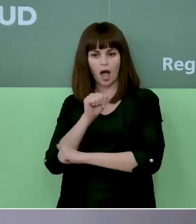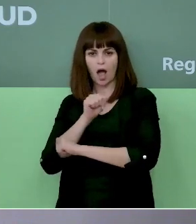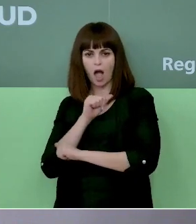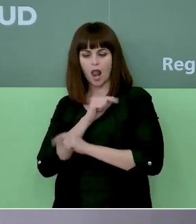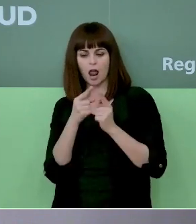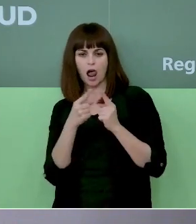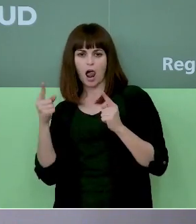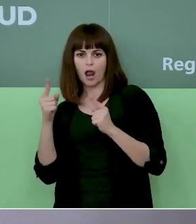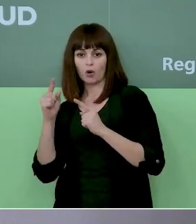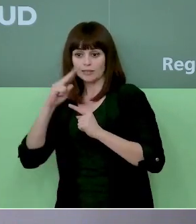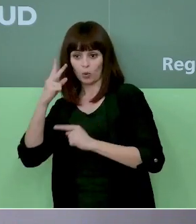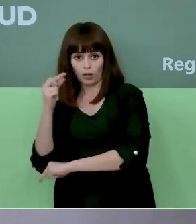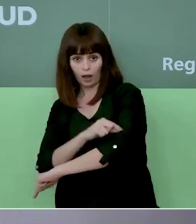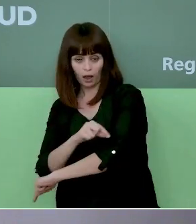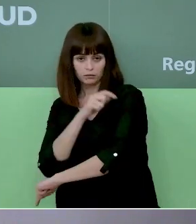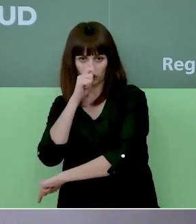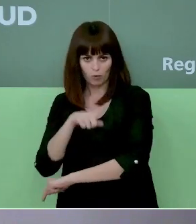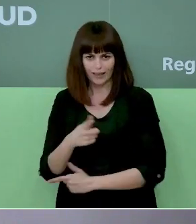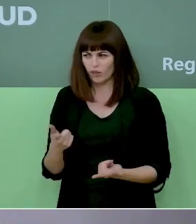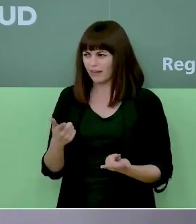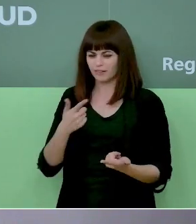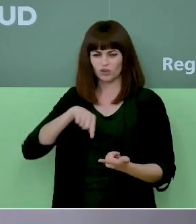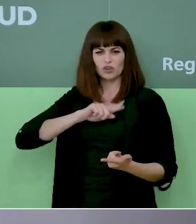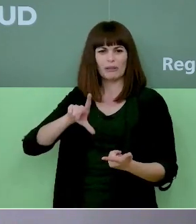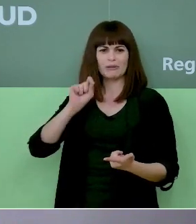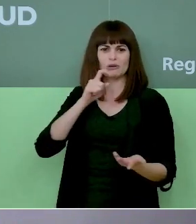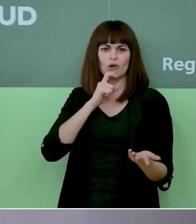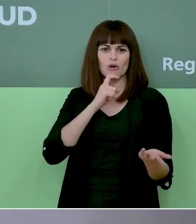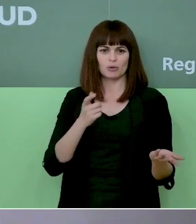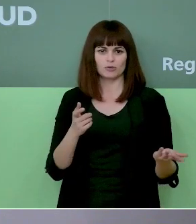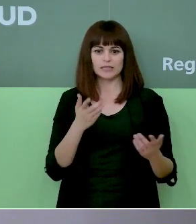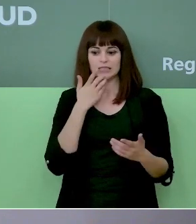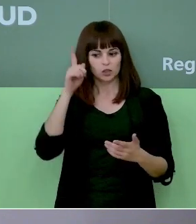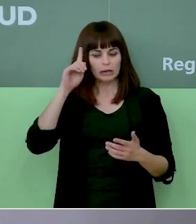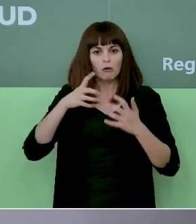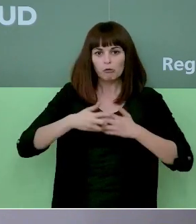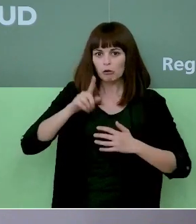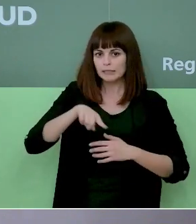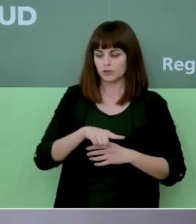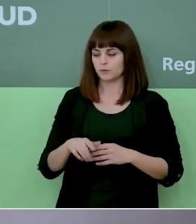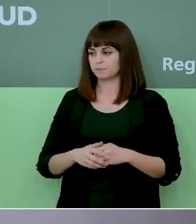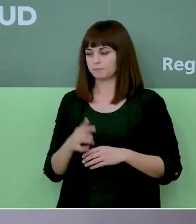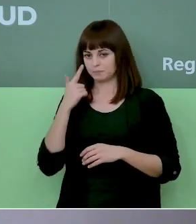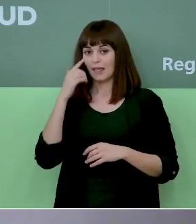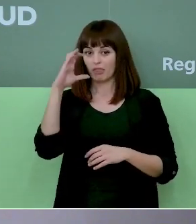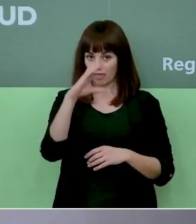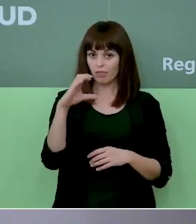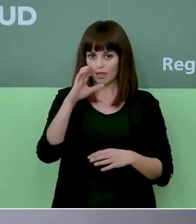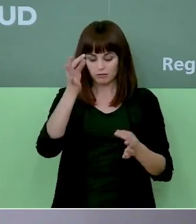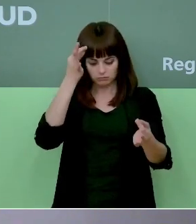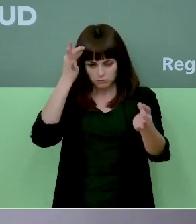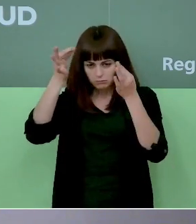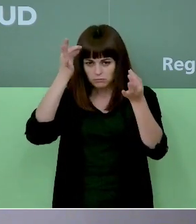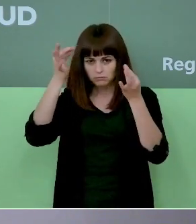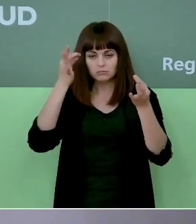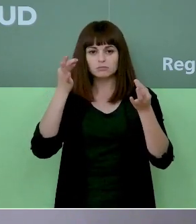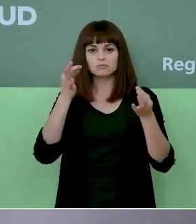qué ciencia estamos tomando esta decisión? Pues en base a una ciencia mucho más estricta de la que se